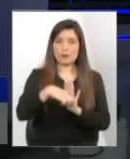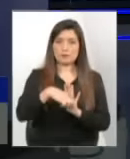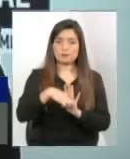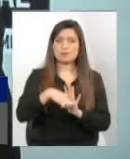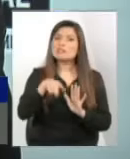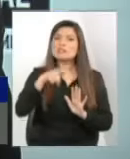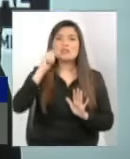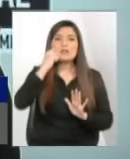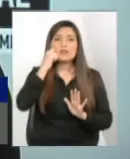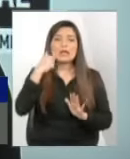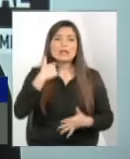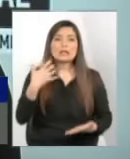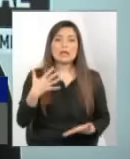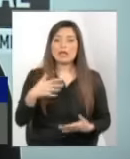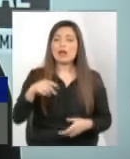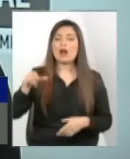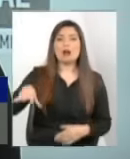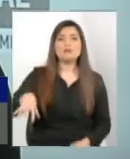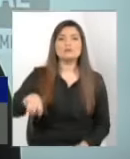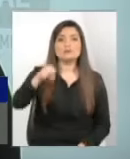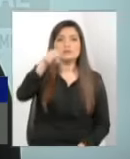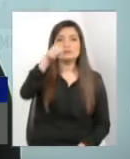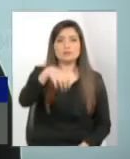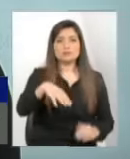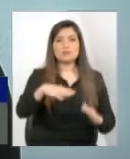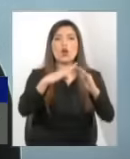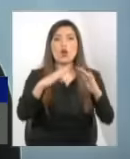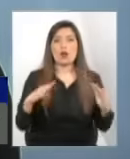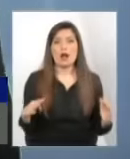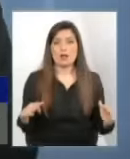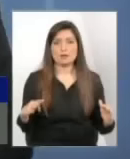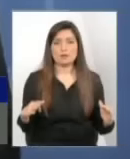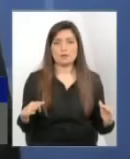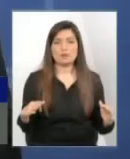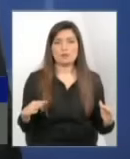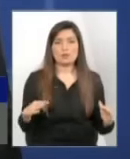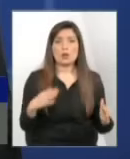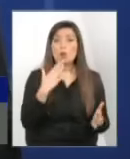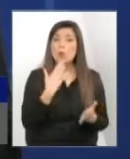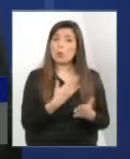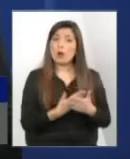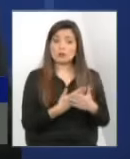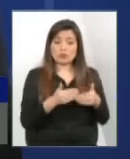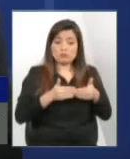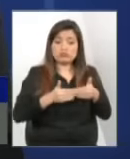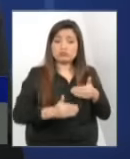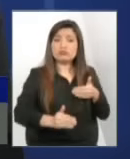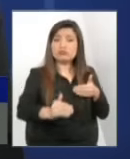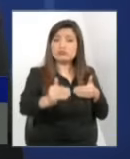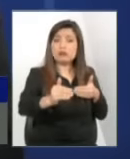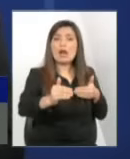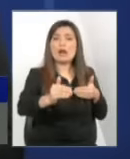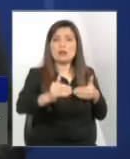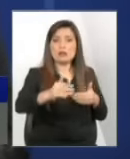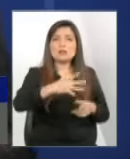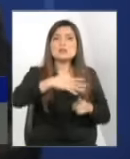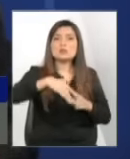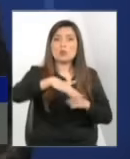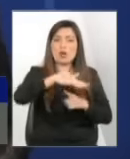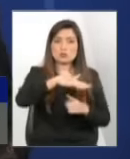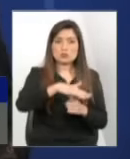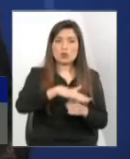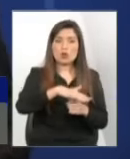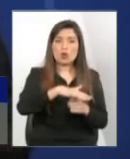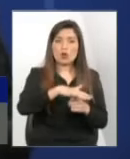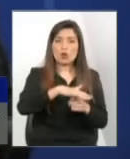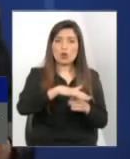puesto a disposición de alguna residencia, de algún hogar, mientras dura esa situación que lo